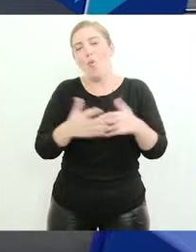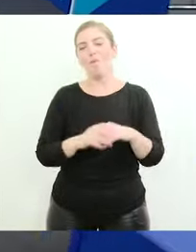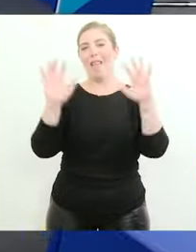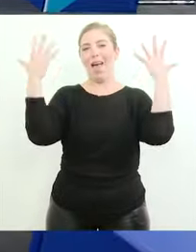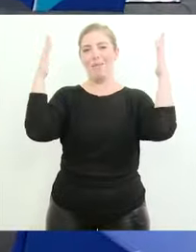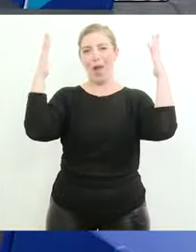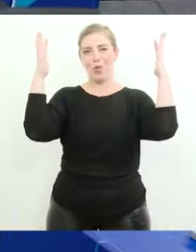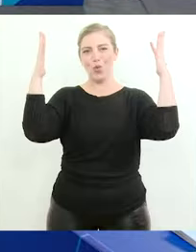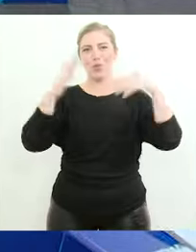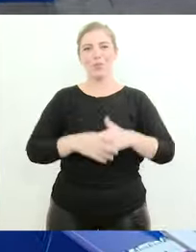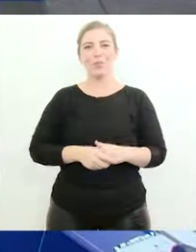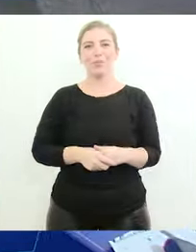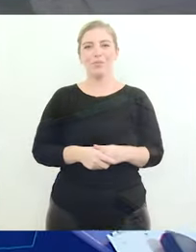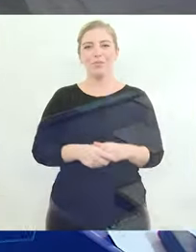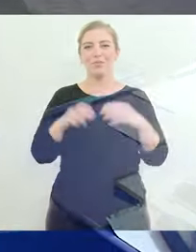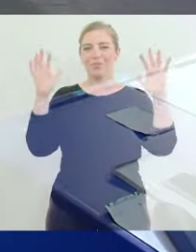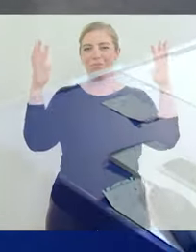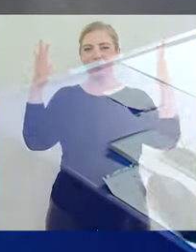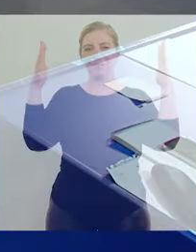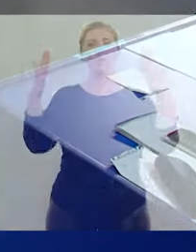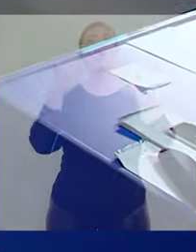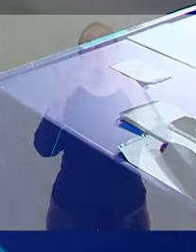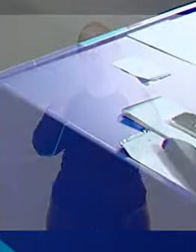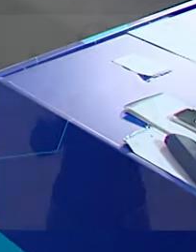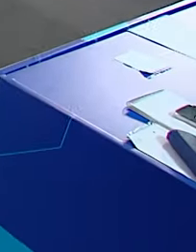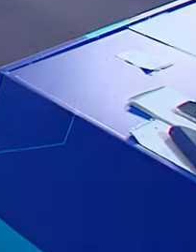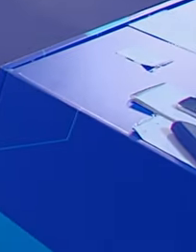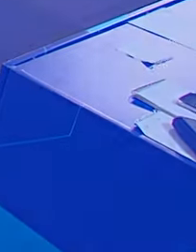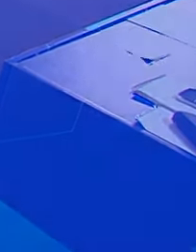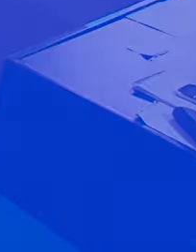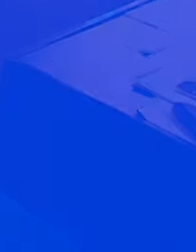gran aplauso muchas gracias a todos